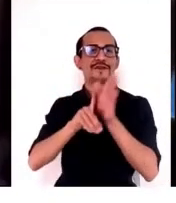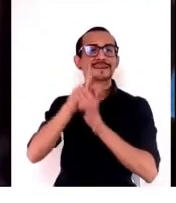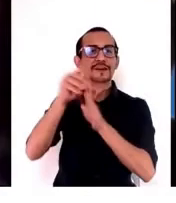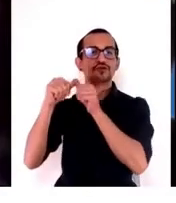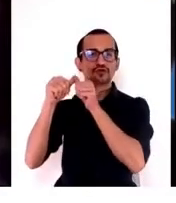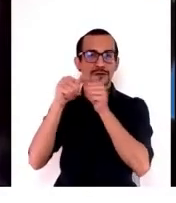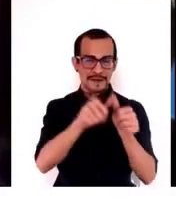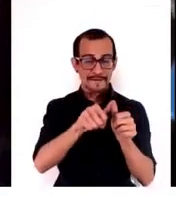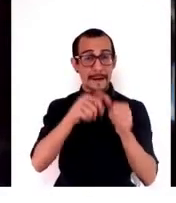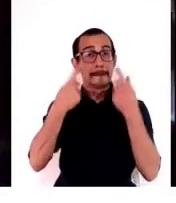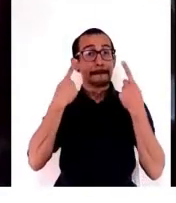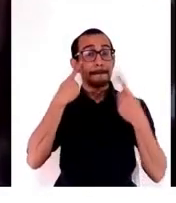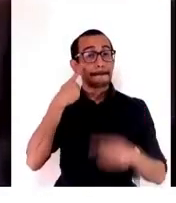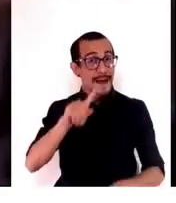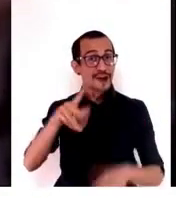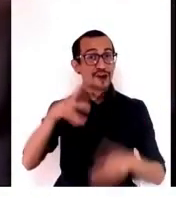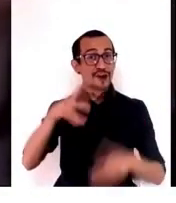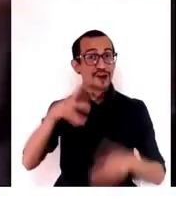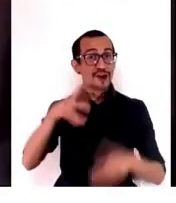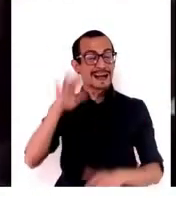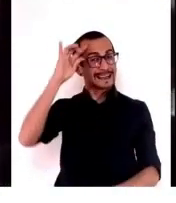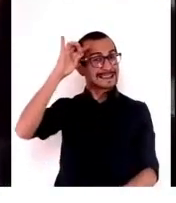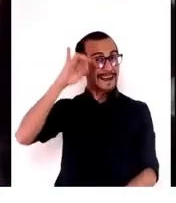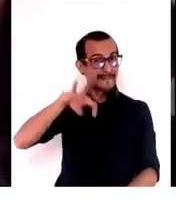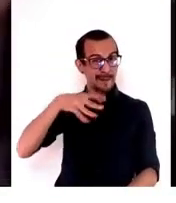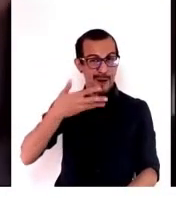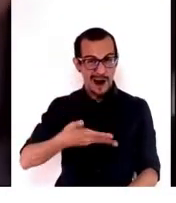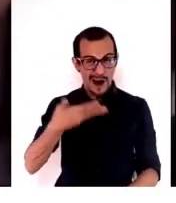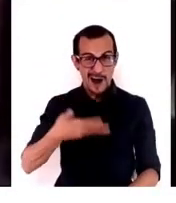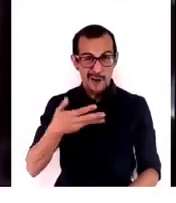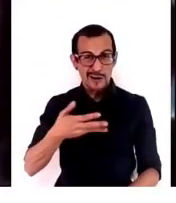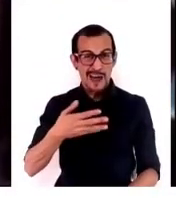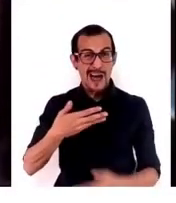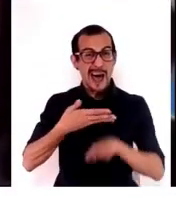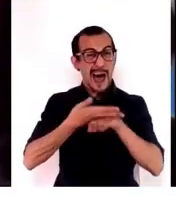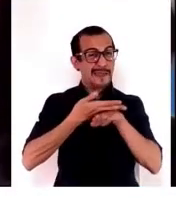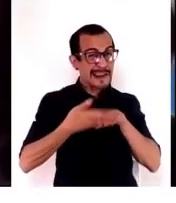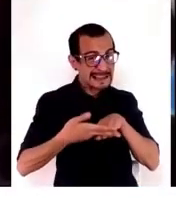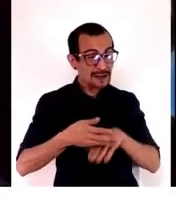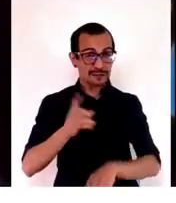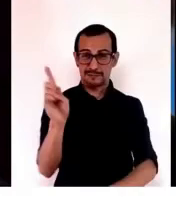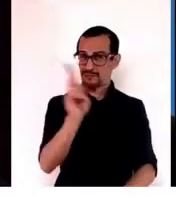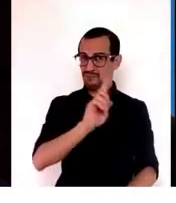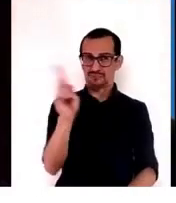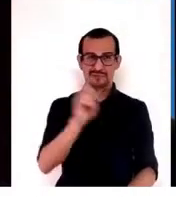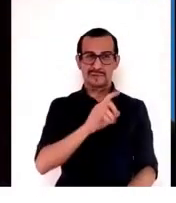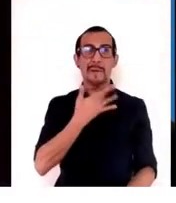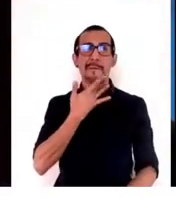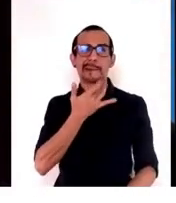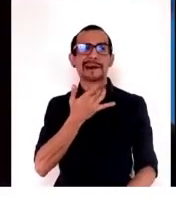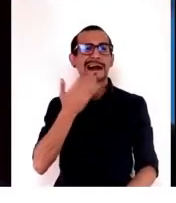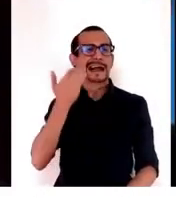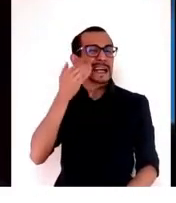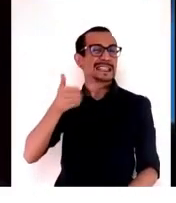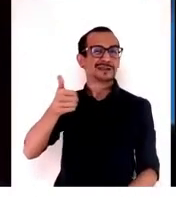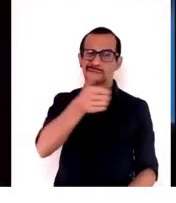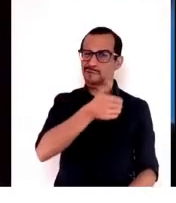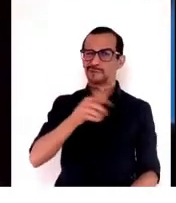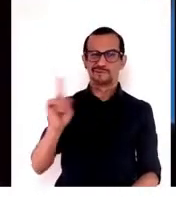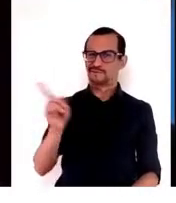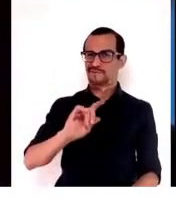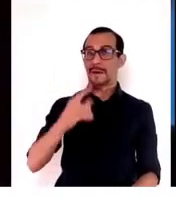ahora, que no, que estamos muy atrasados por casi todos. Pero